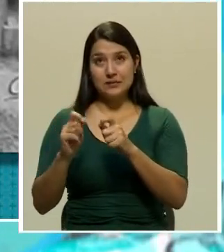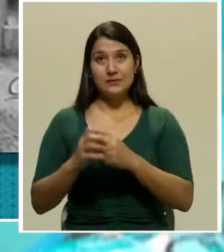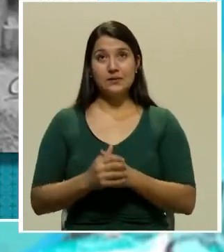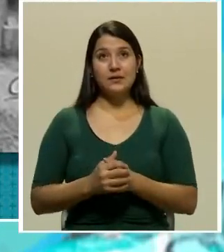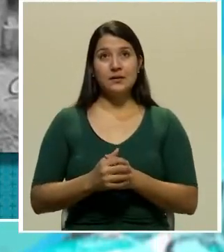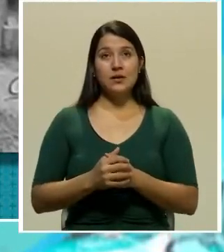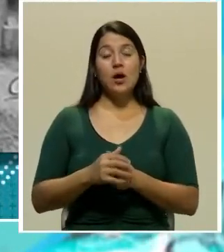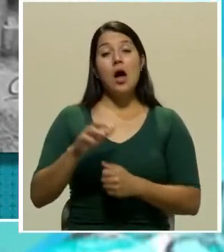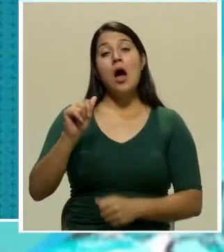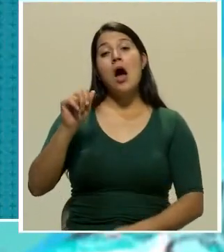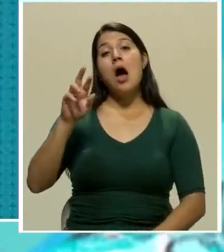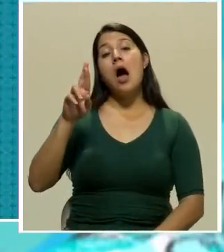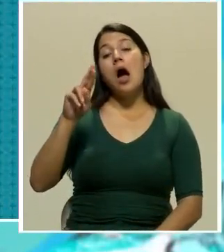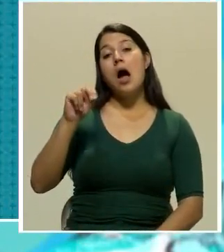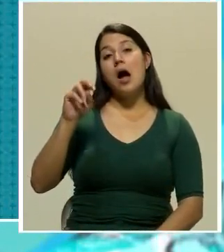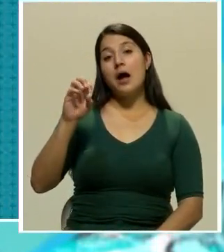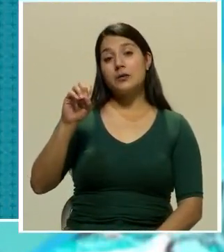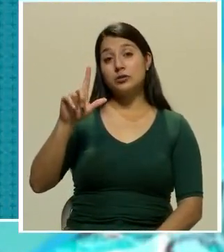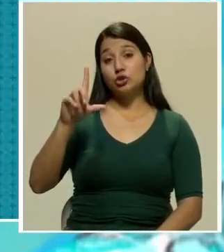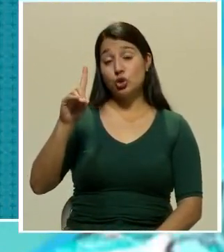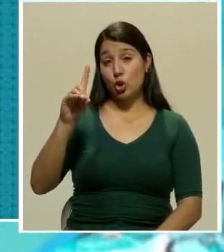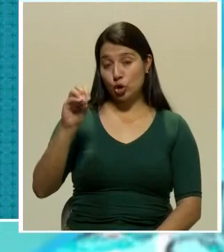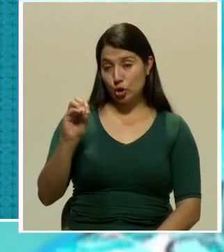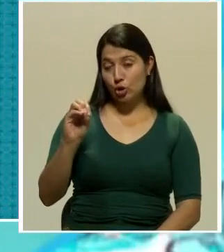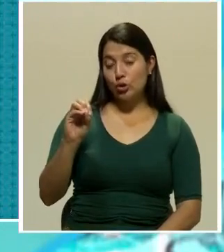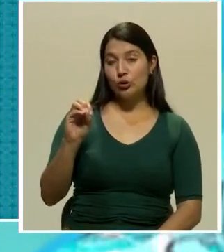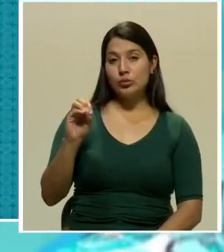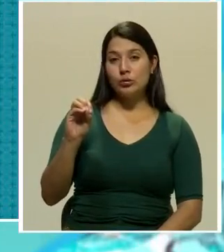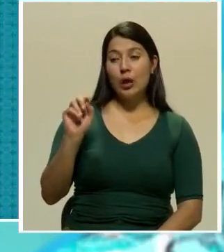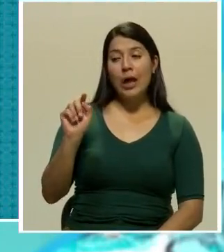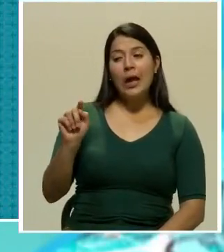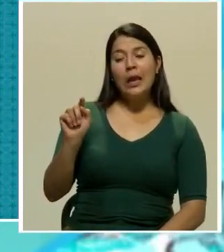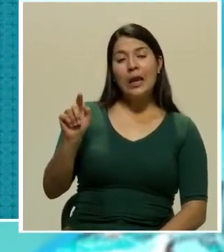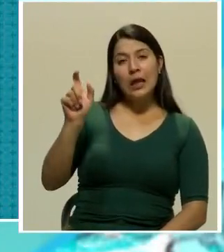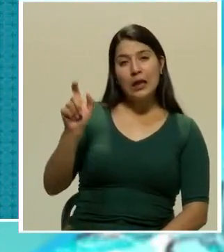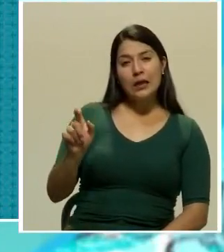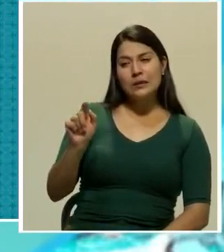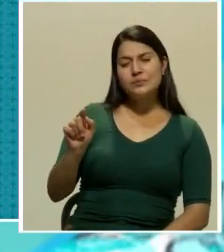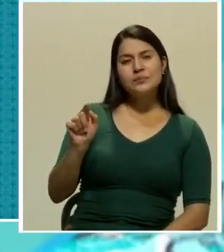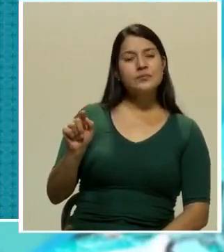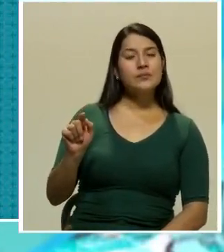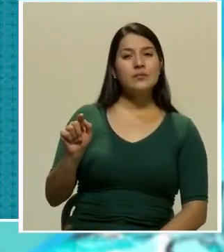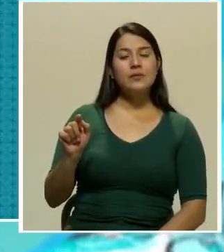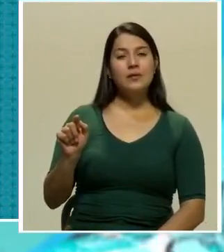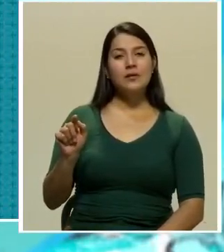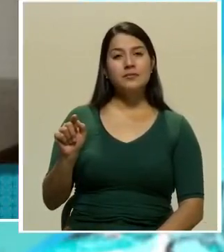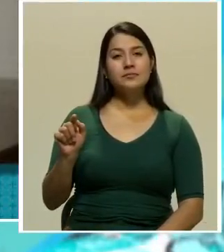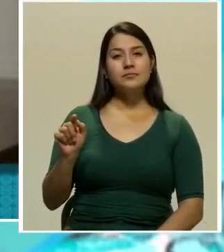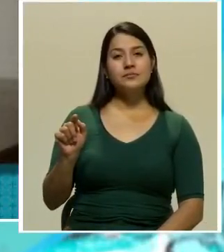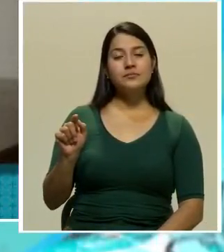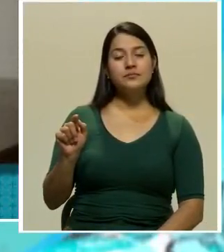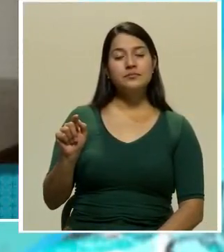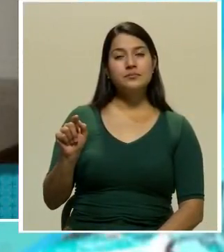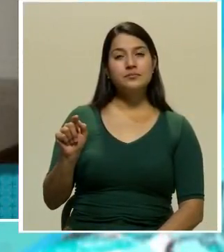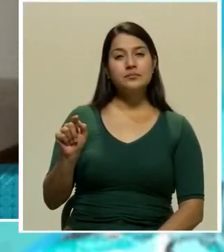Don Arnoldo era totalmente defendida,